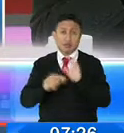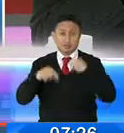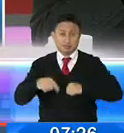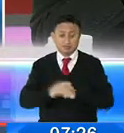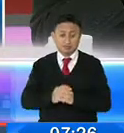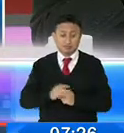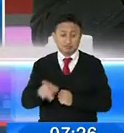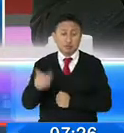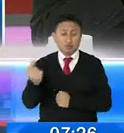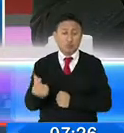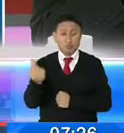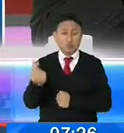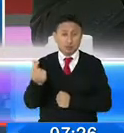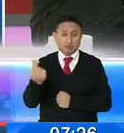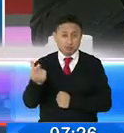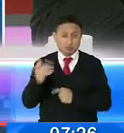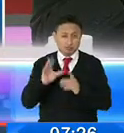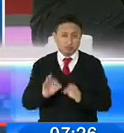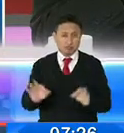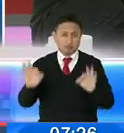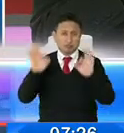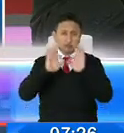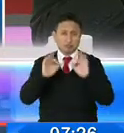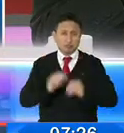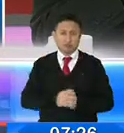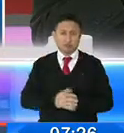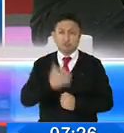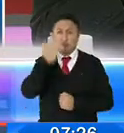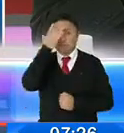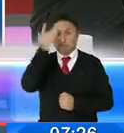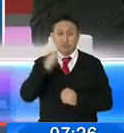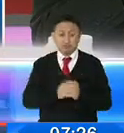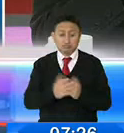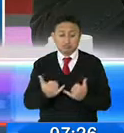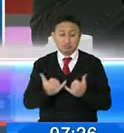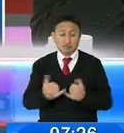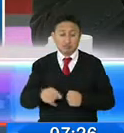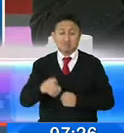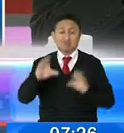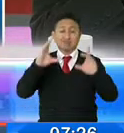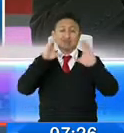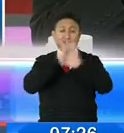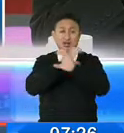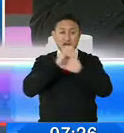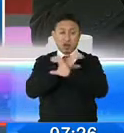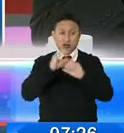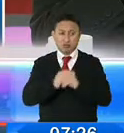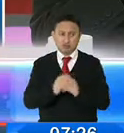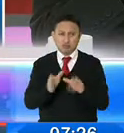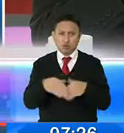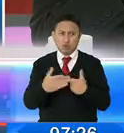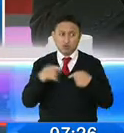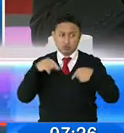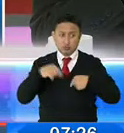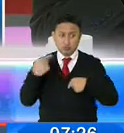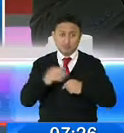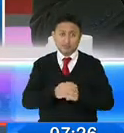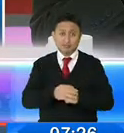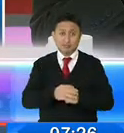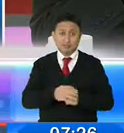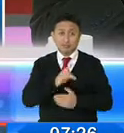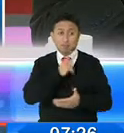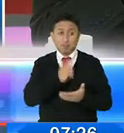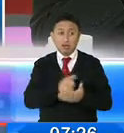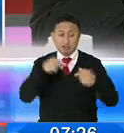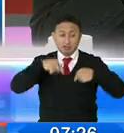utilidad contable que ha tenido. Eso es importantísimo, Roberto, porque ahora esta fórmula de cálculo involucra precisamente aquello, la realidad